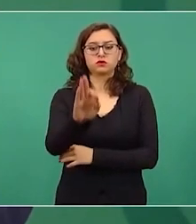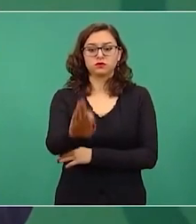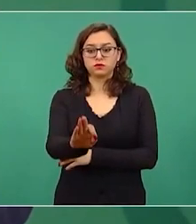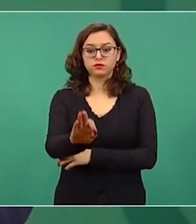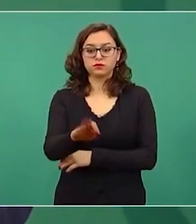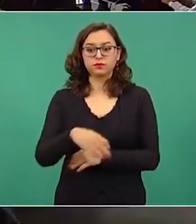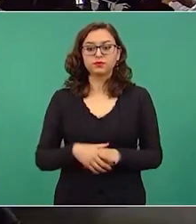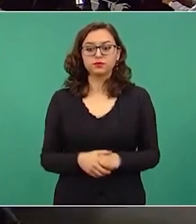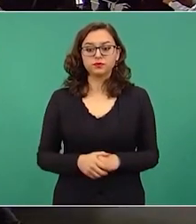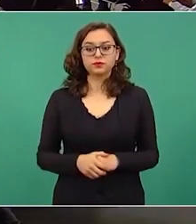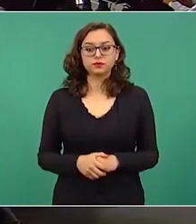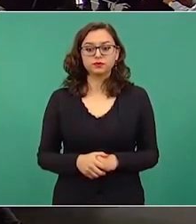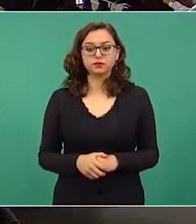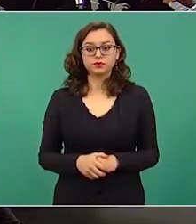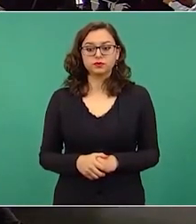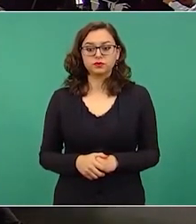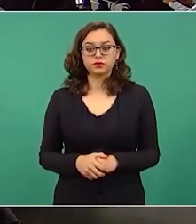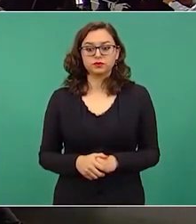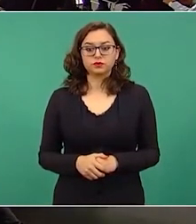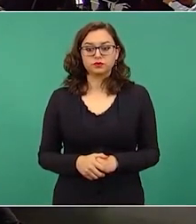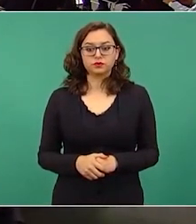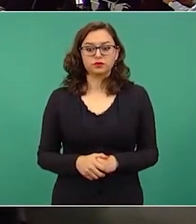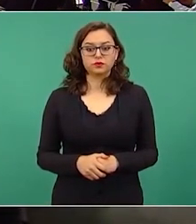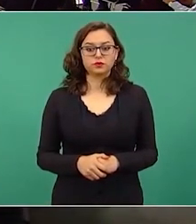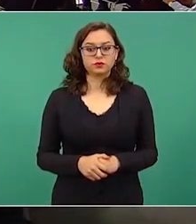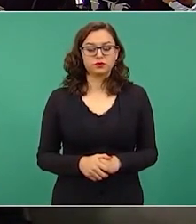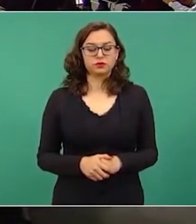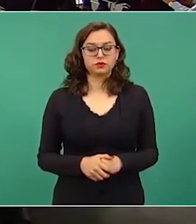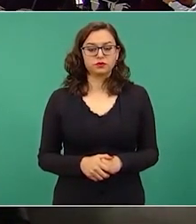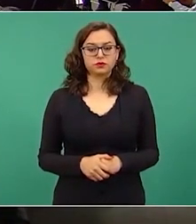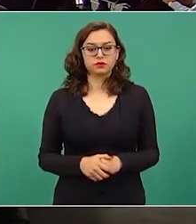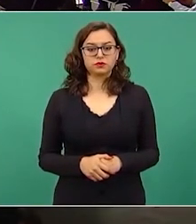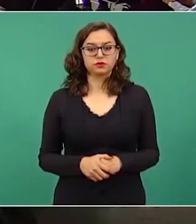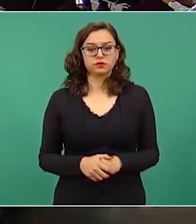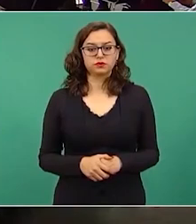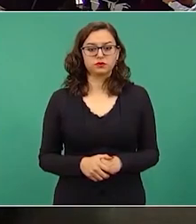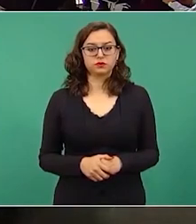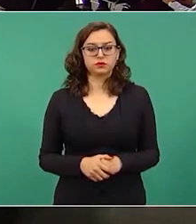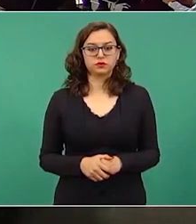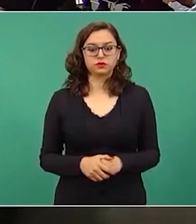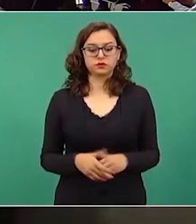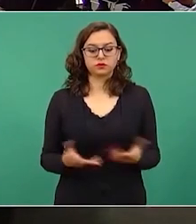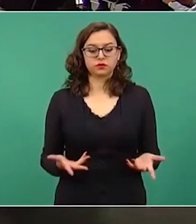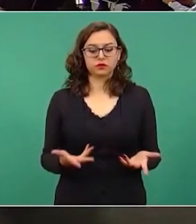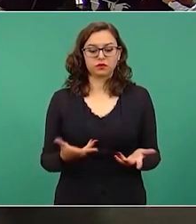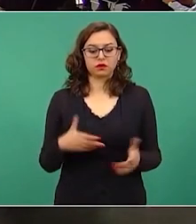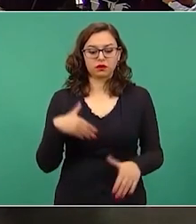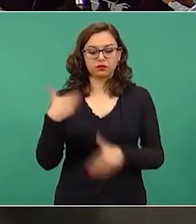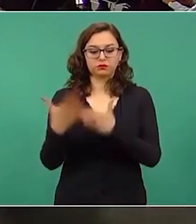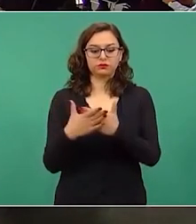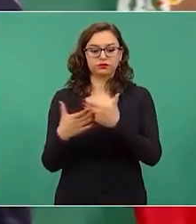Futuro y la semana que viene